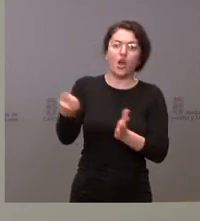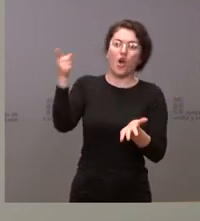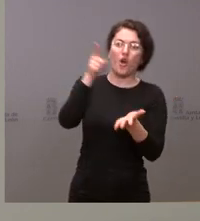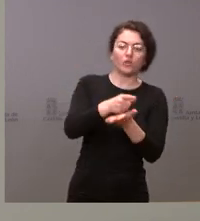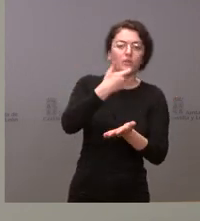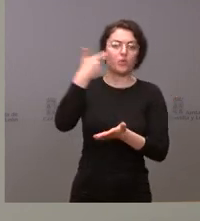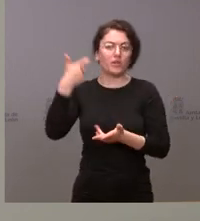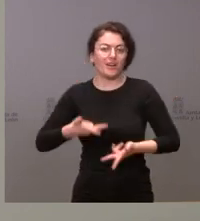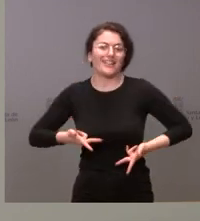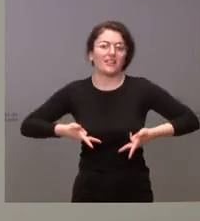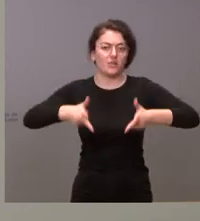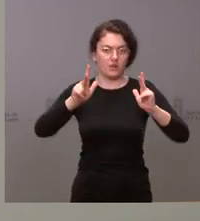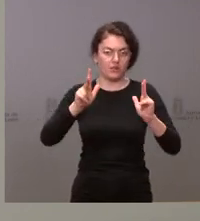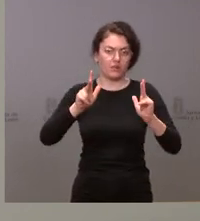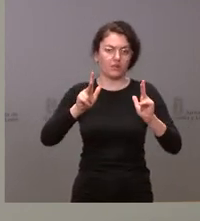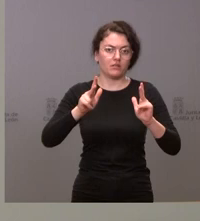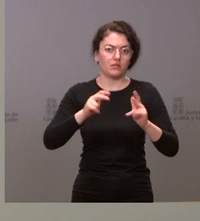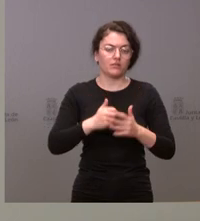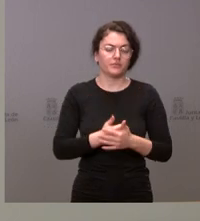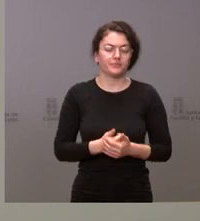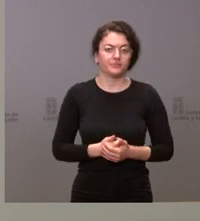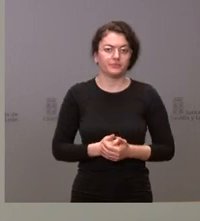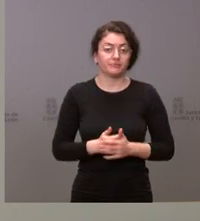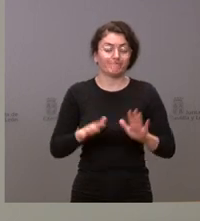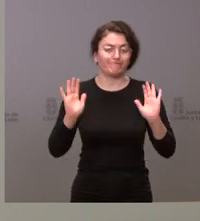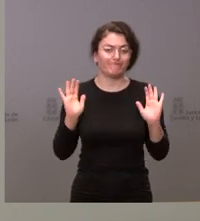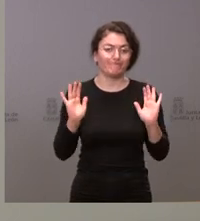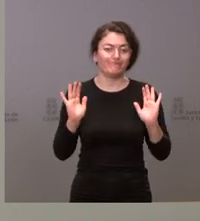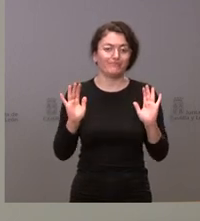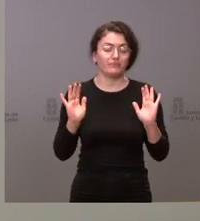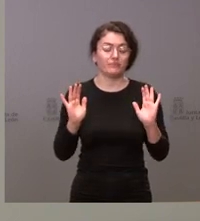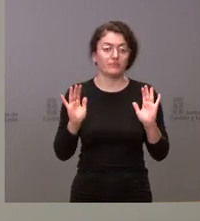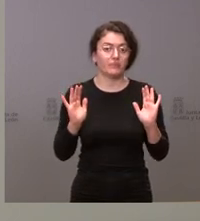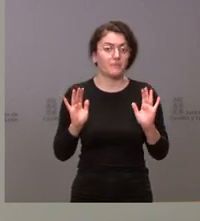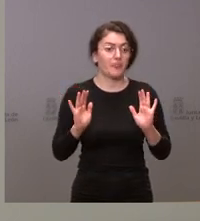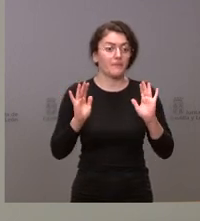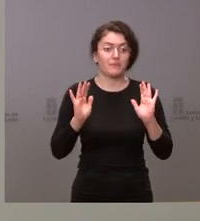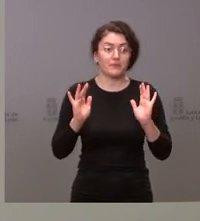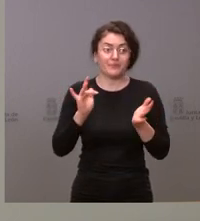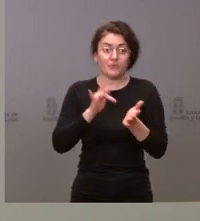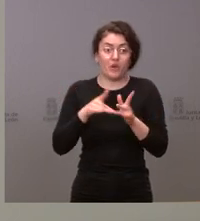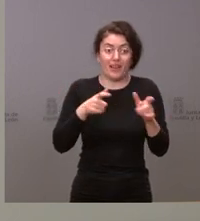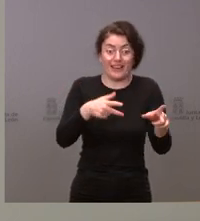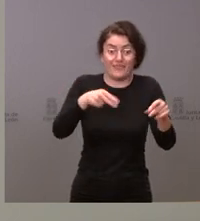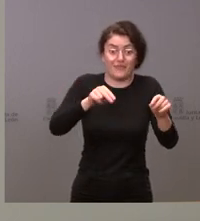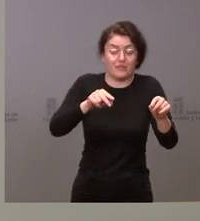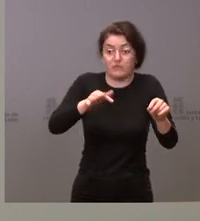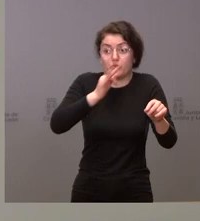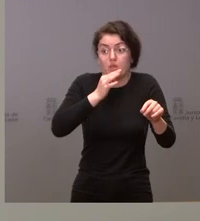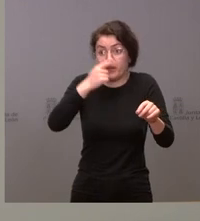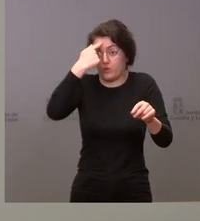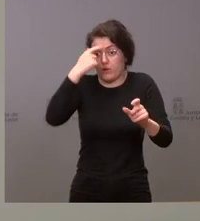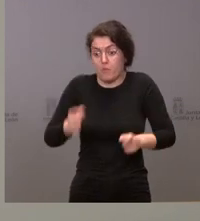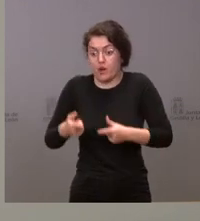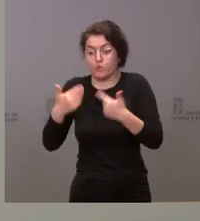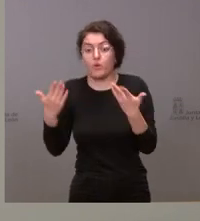que existían previos a la invasión por parte de Rusia. Pero entre esto no se produzca, es difícil calcular la cifra total de gastos. Sí que es